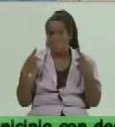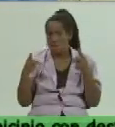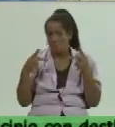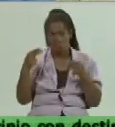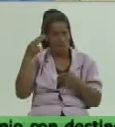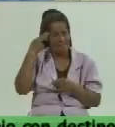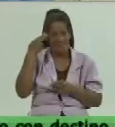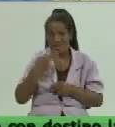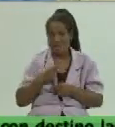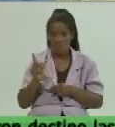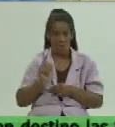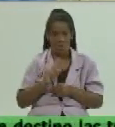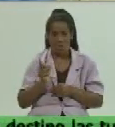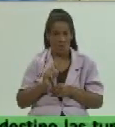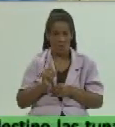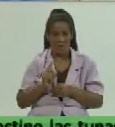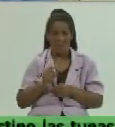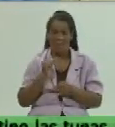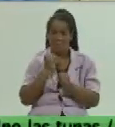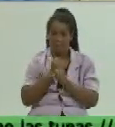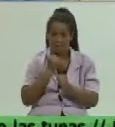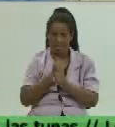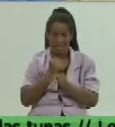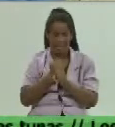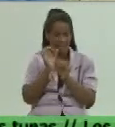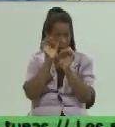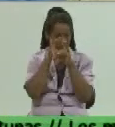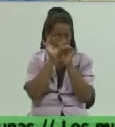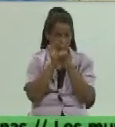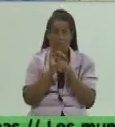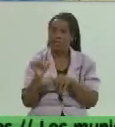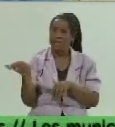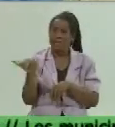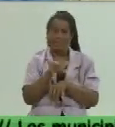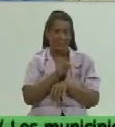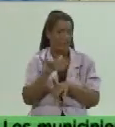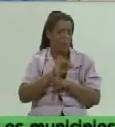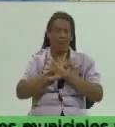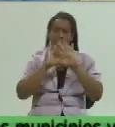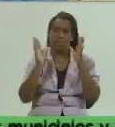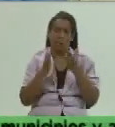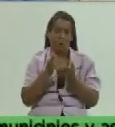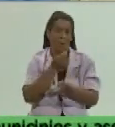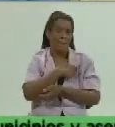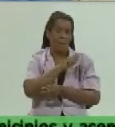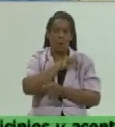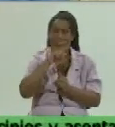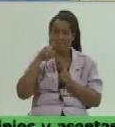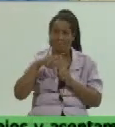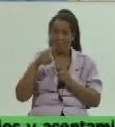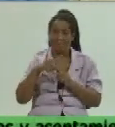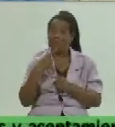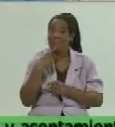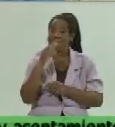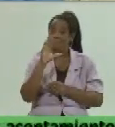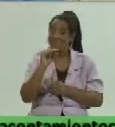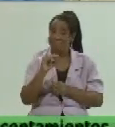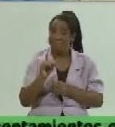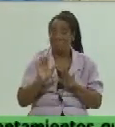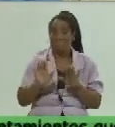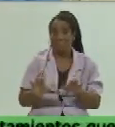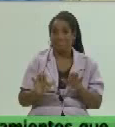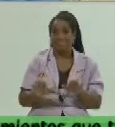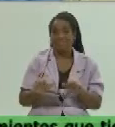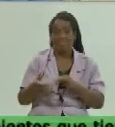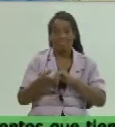salud lo que vamos a elaborar en el laboratorio sino todo el pueblo de las tunas decirles que estamos esperando ya los